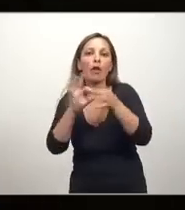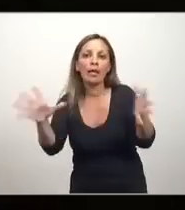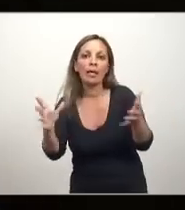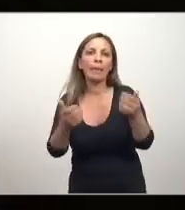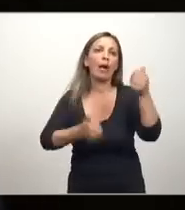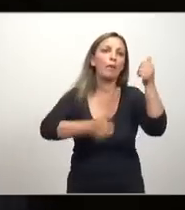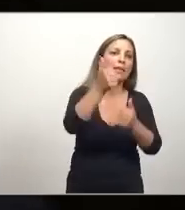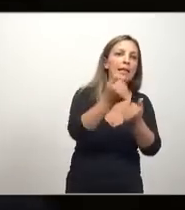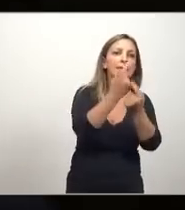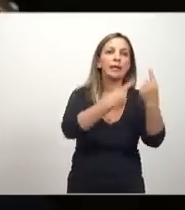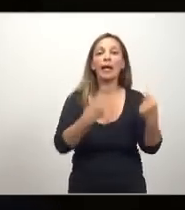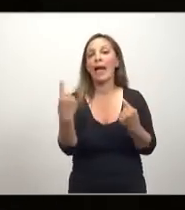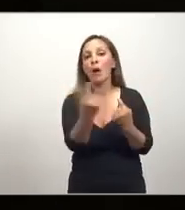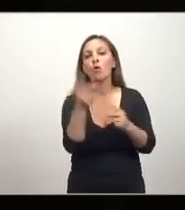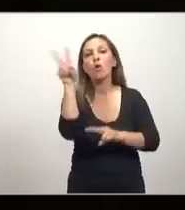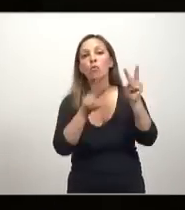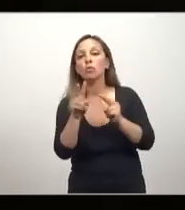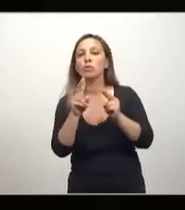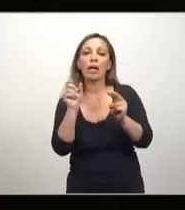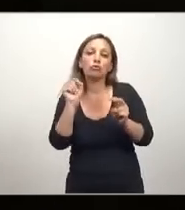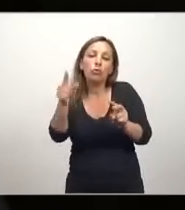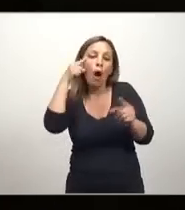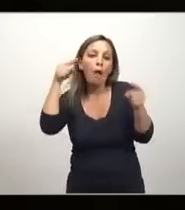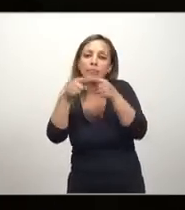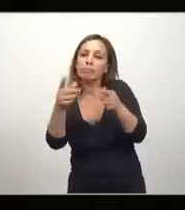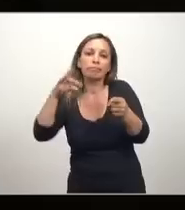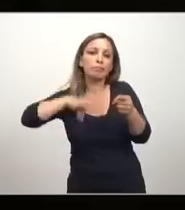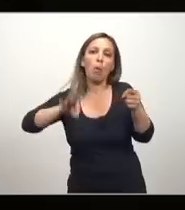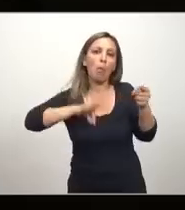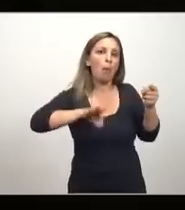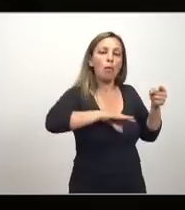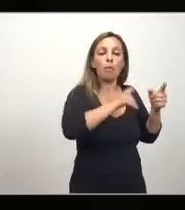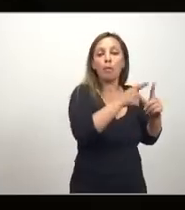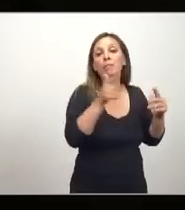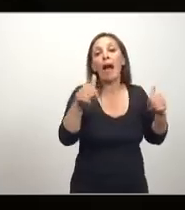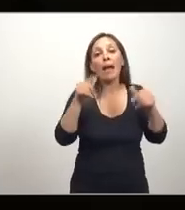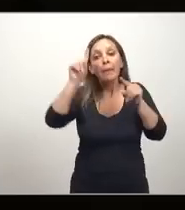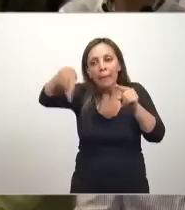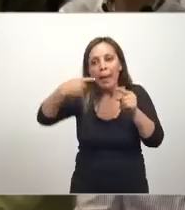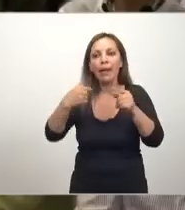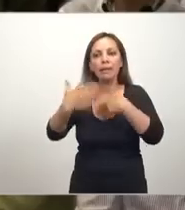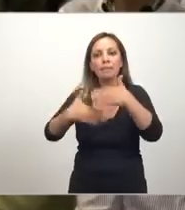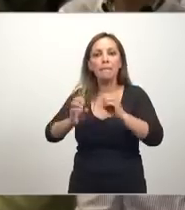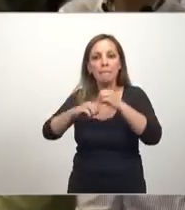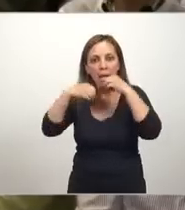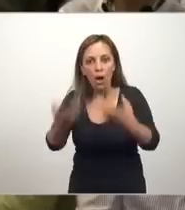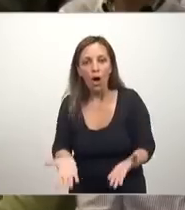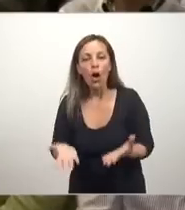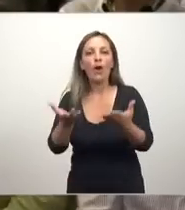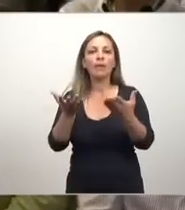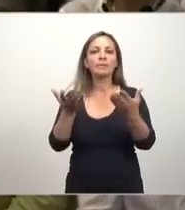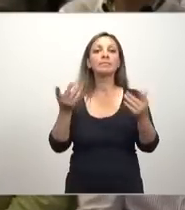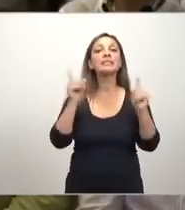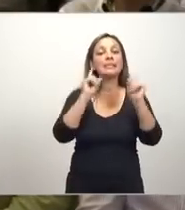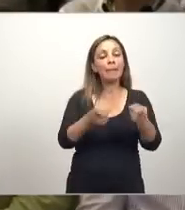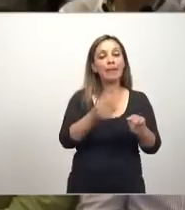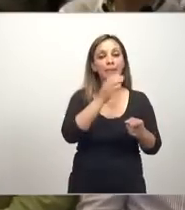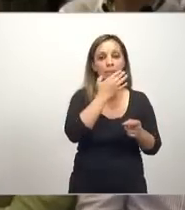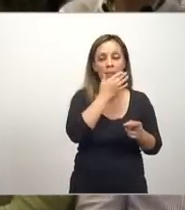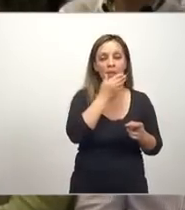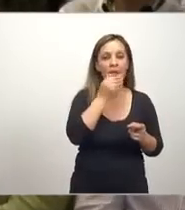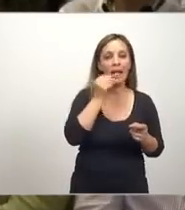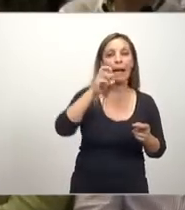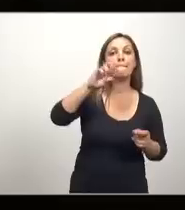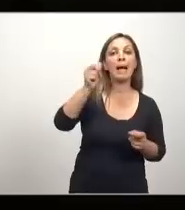buscando su propio fin de lucro es lo mejor porque nos lleva al mejor Estado social que tampoco necesariamente el mejor Estado social. Como anécdota también, Vilfredo